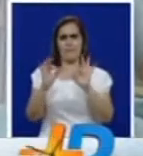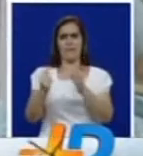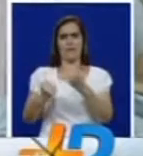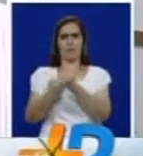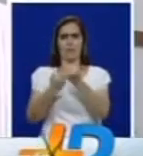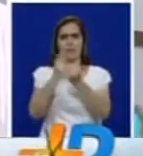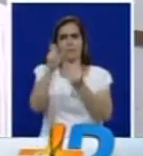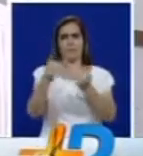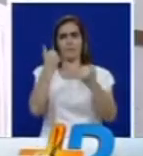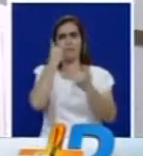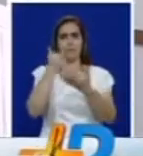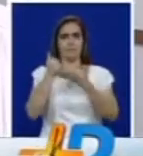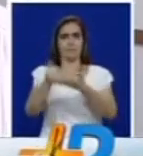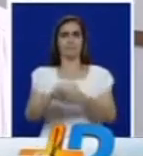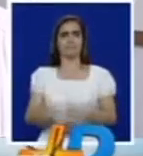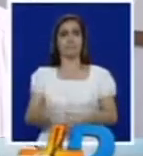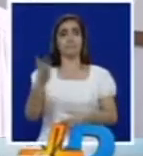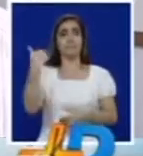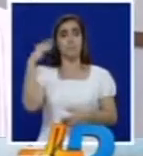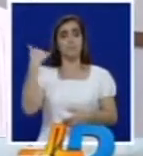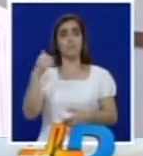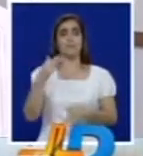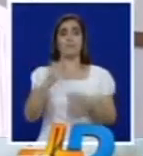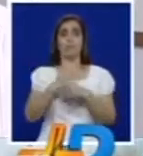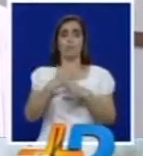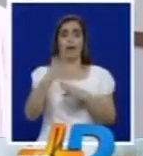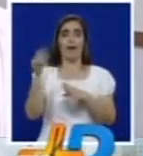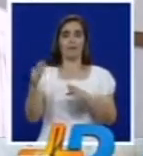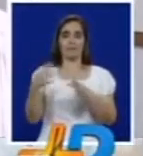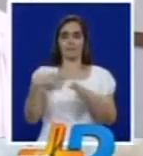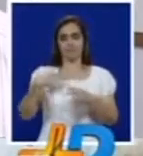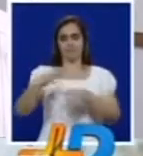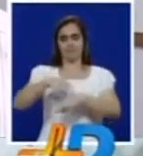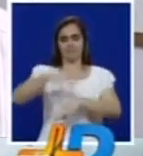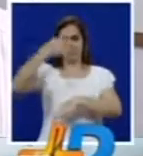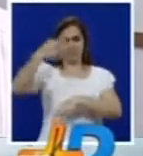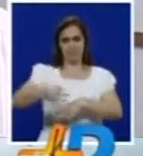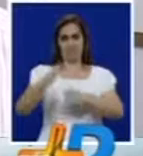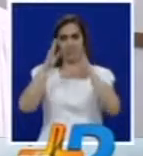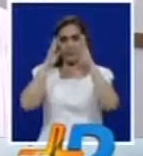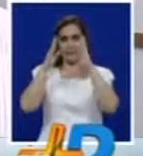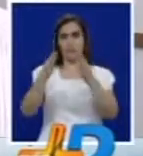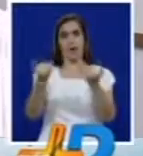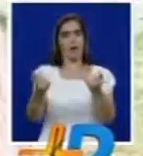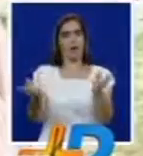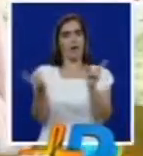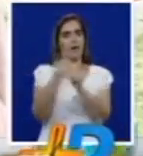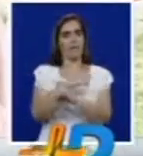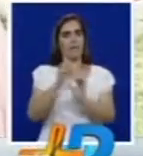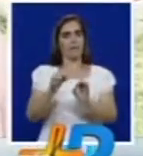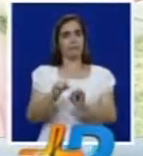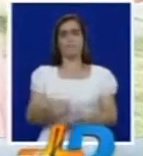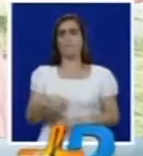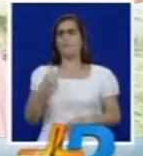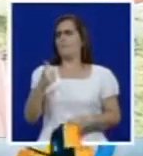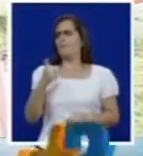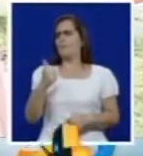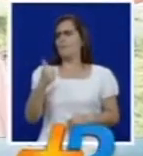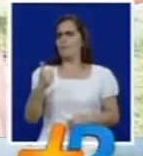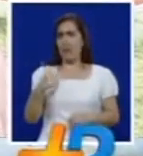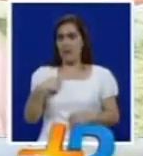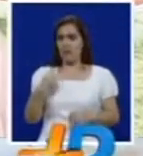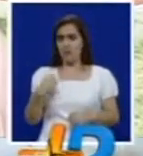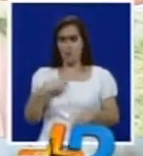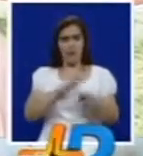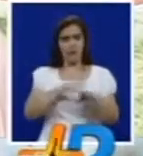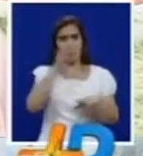usuarios hay un problema en la prestación de servicios la puntualidad la atención y esto ha cambiado radicalmente muy bien muy bien yo no tengo quejas